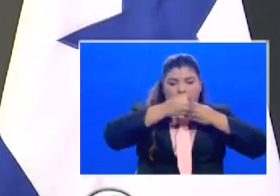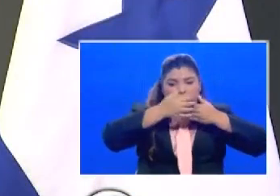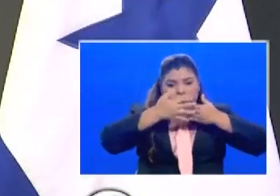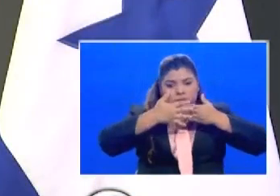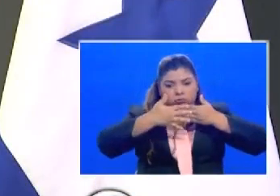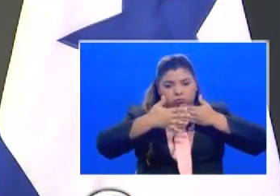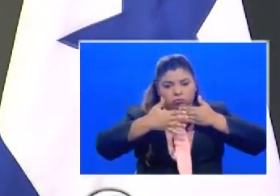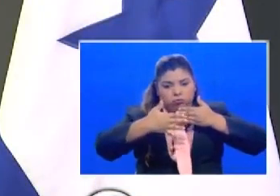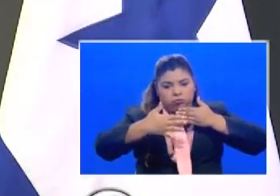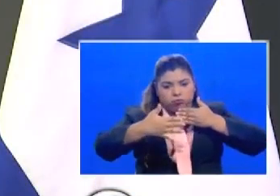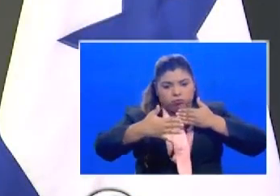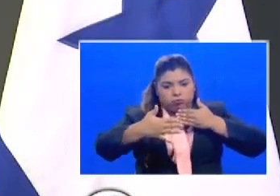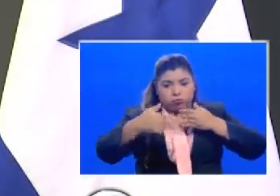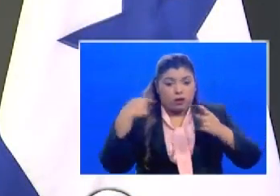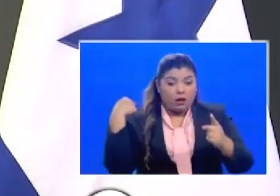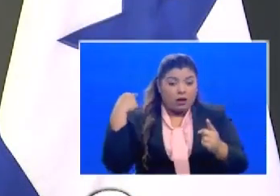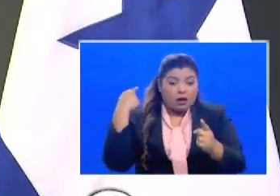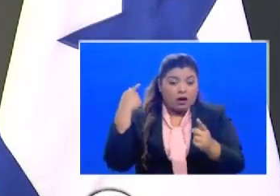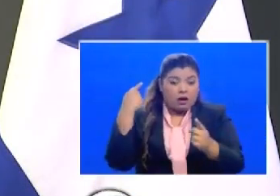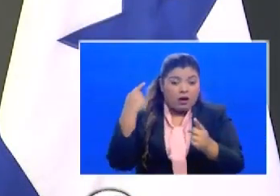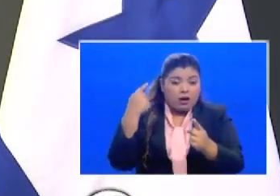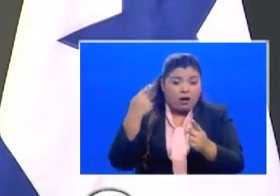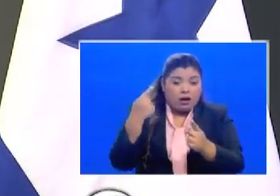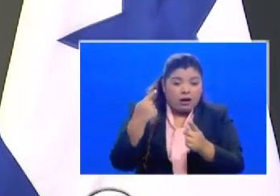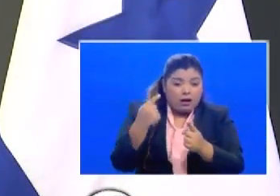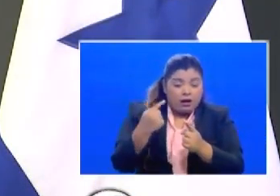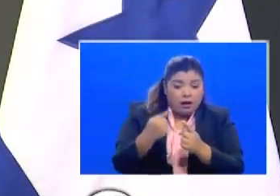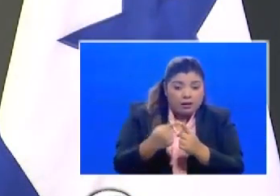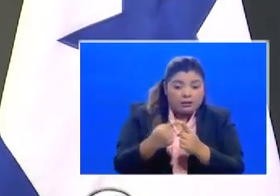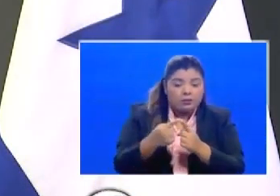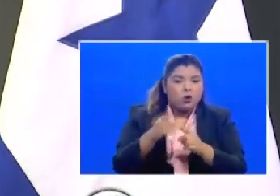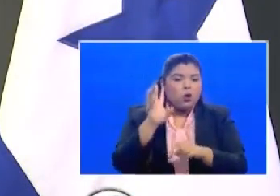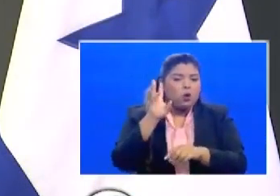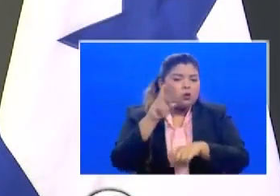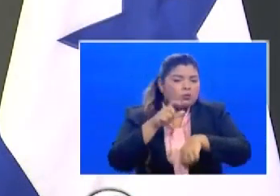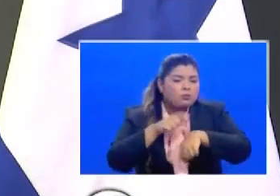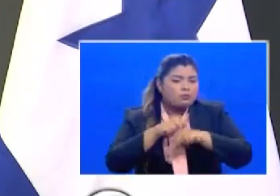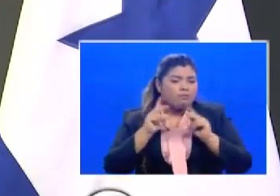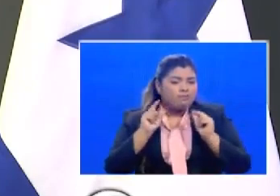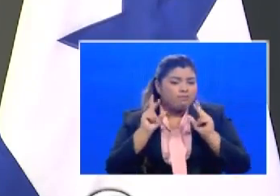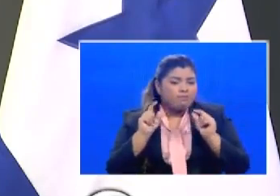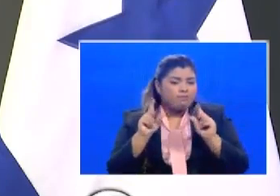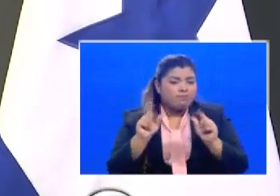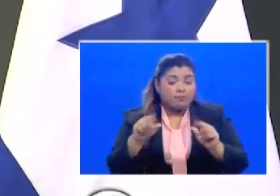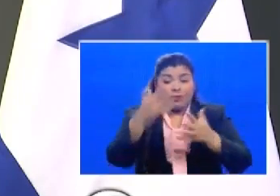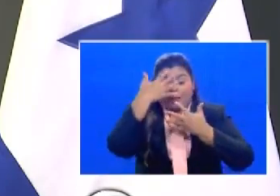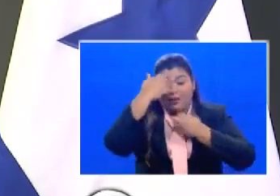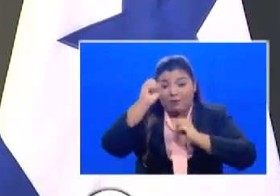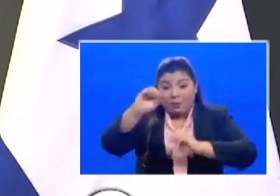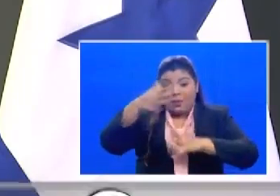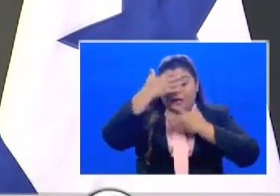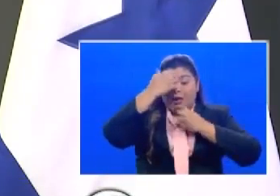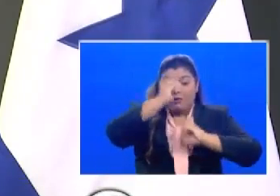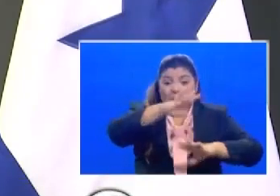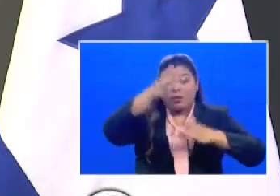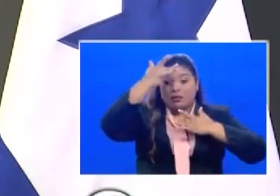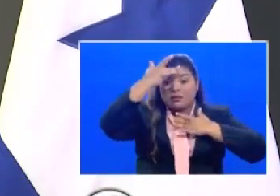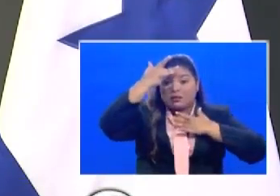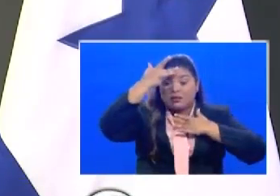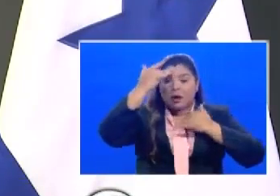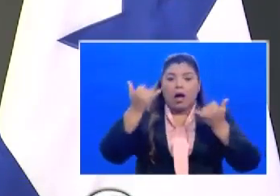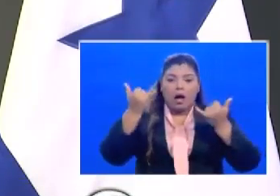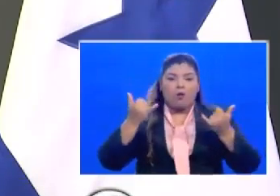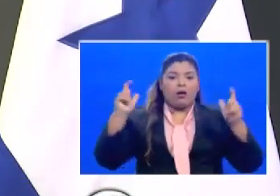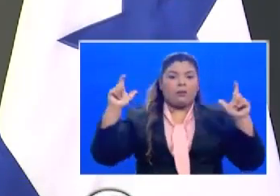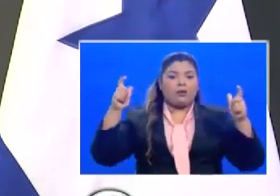supresión y esto quiere decir que la velocidad en que la infección se está propagando se empezó como a